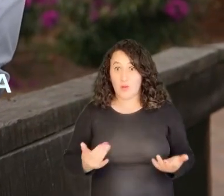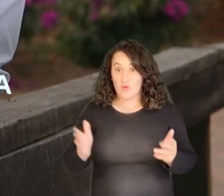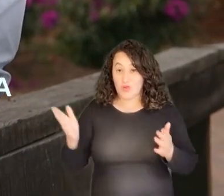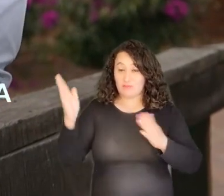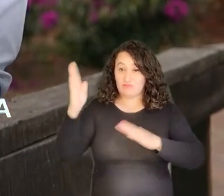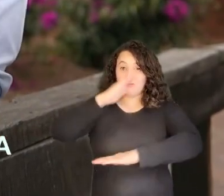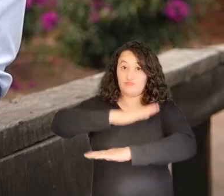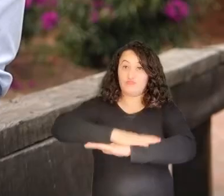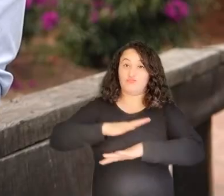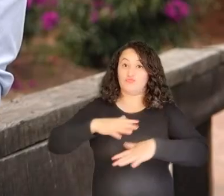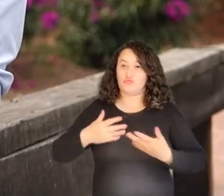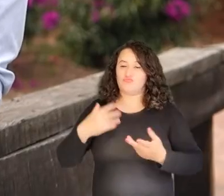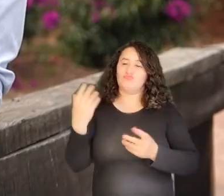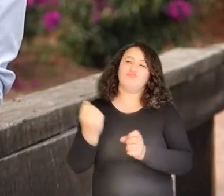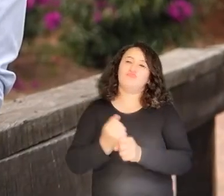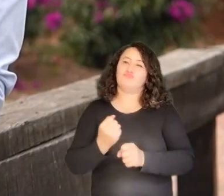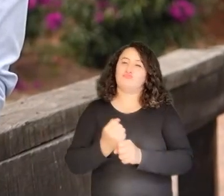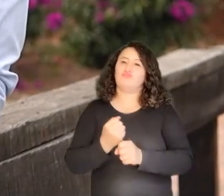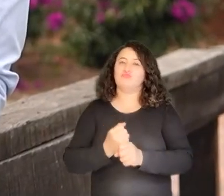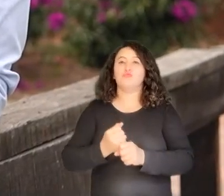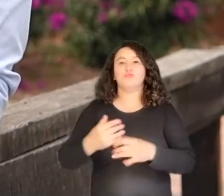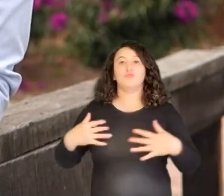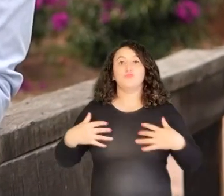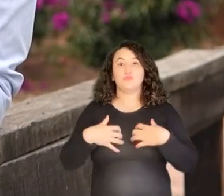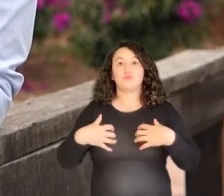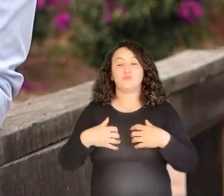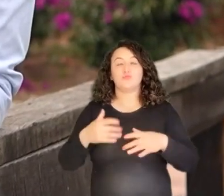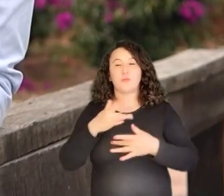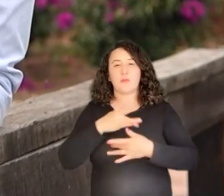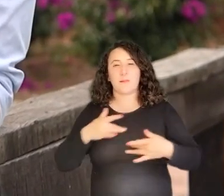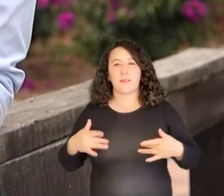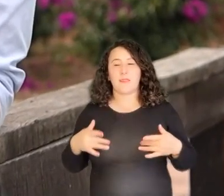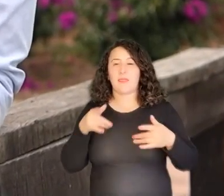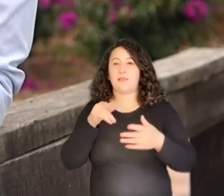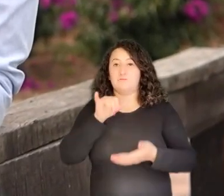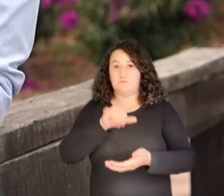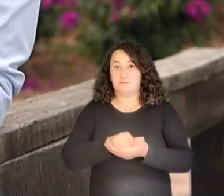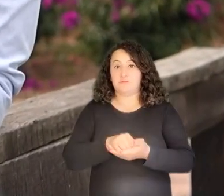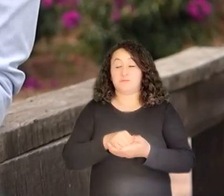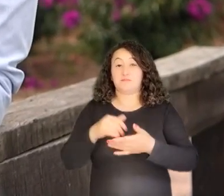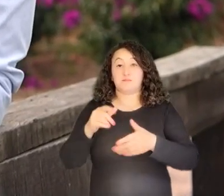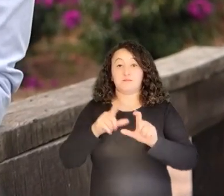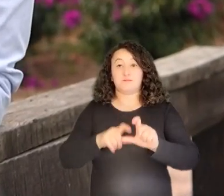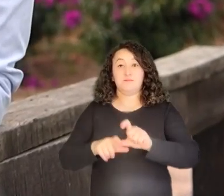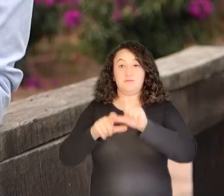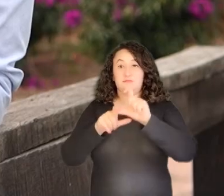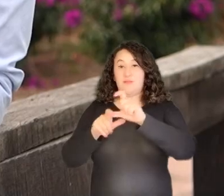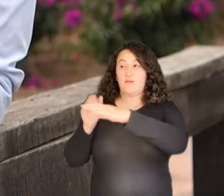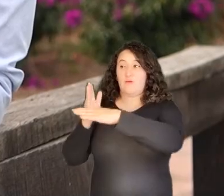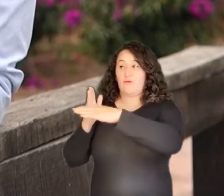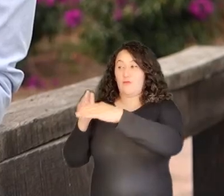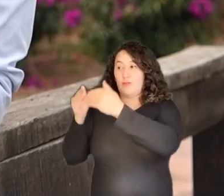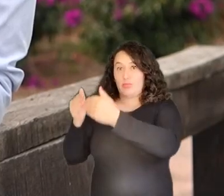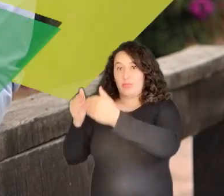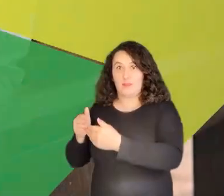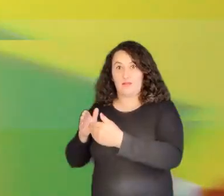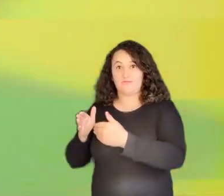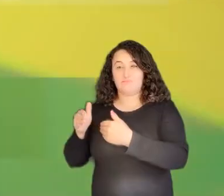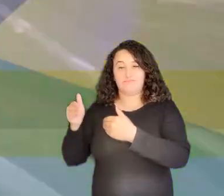junto a una jornada de extensión zoosanitaria que se llevó a cabo durante su gran correría por esta región fronteriza del país.